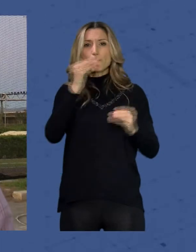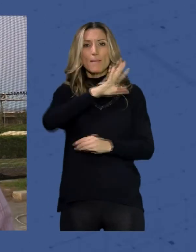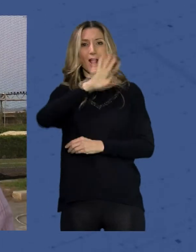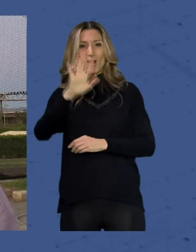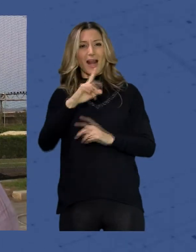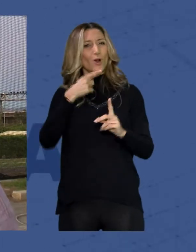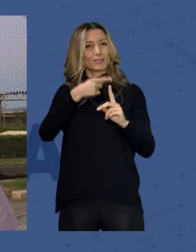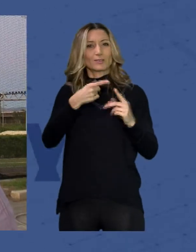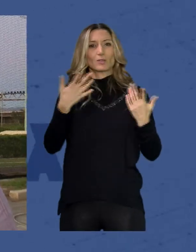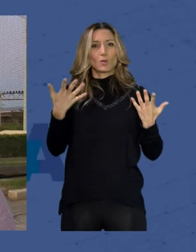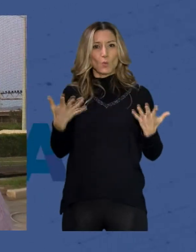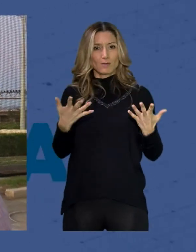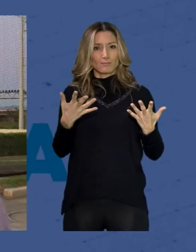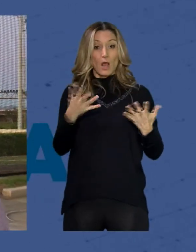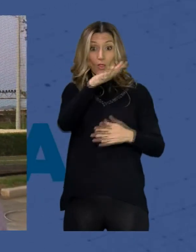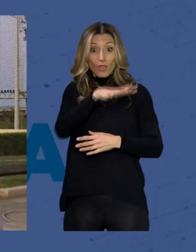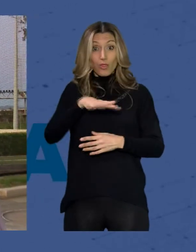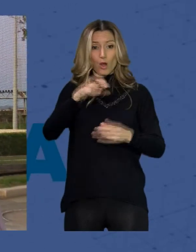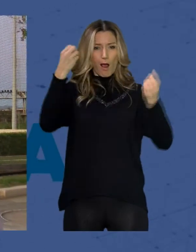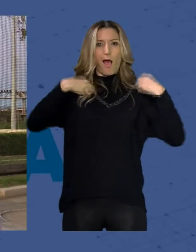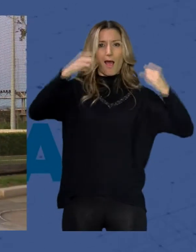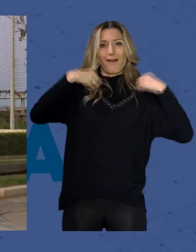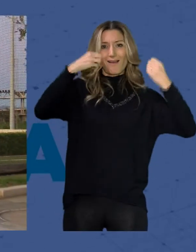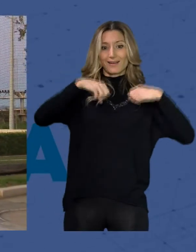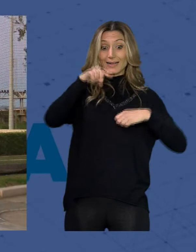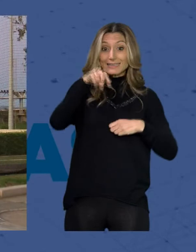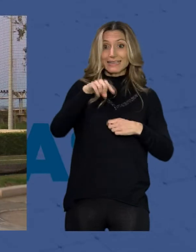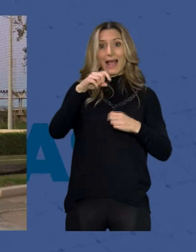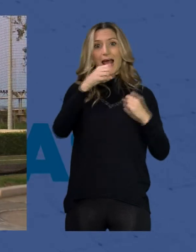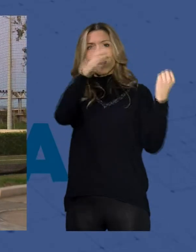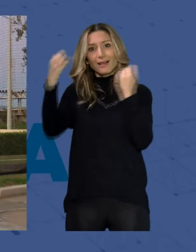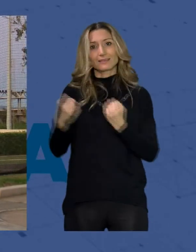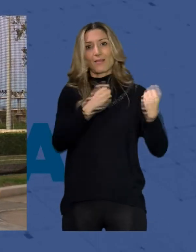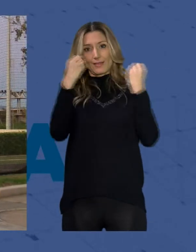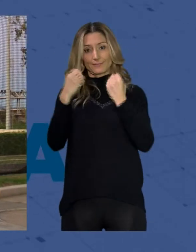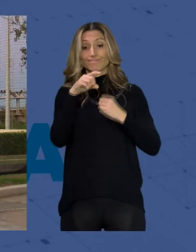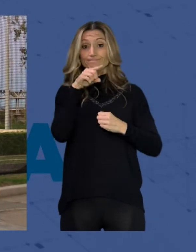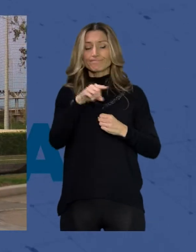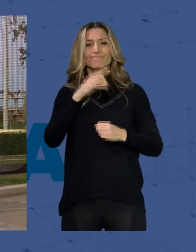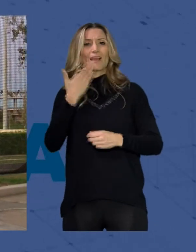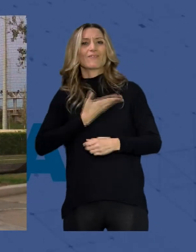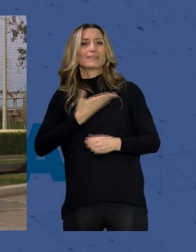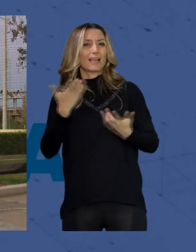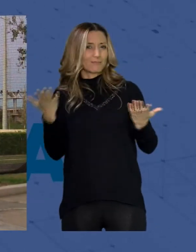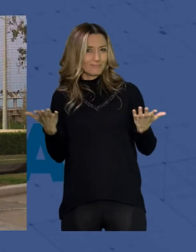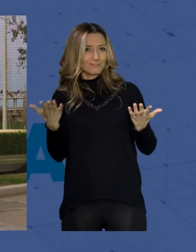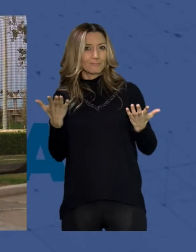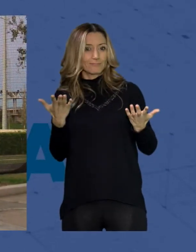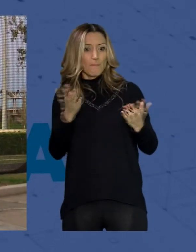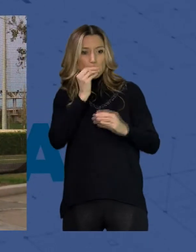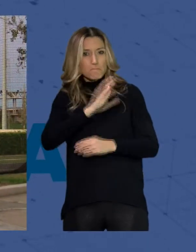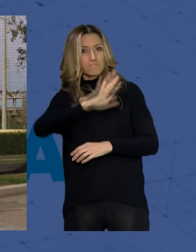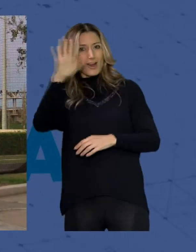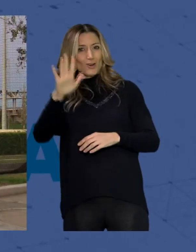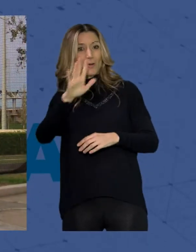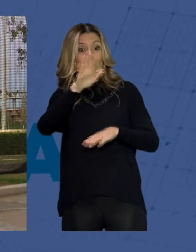la zona de entrenamiento y calentamiento de esta disciplina esto va a repercutir como no en la mejora para